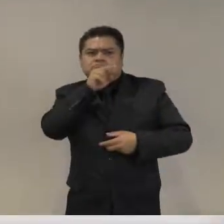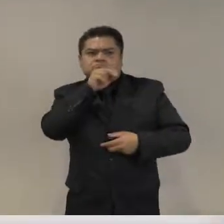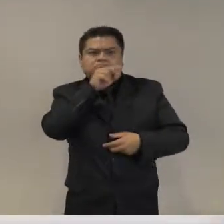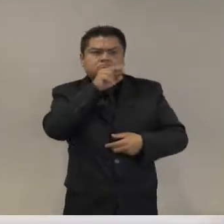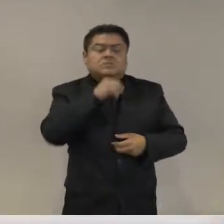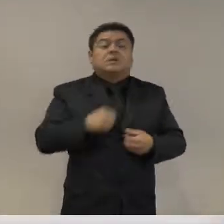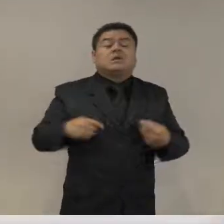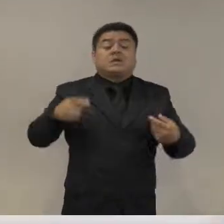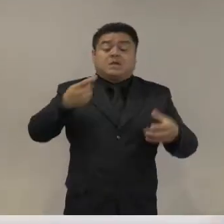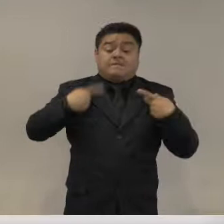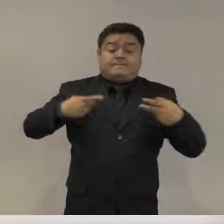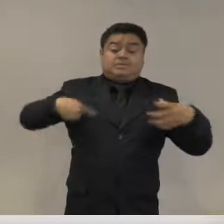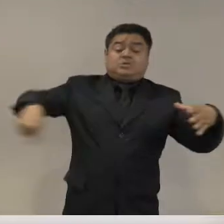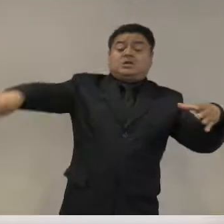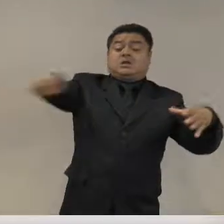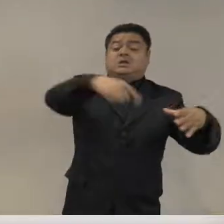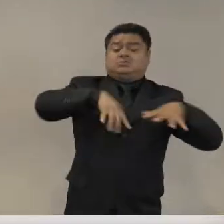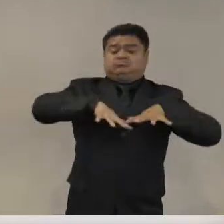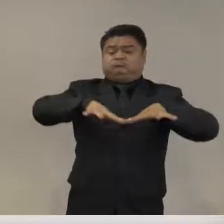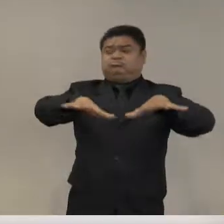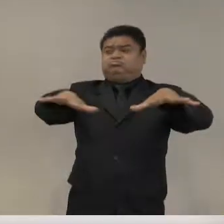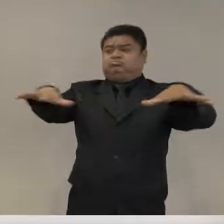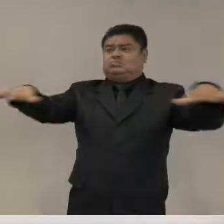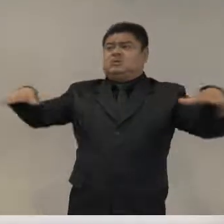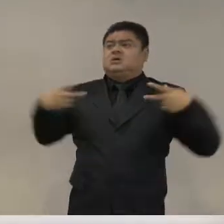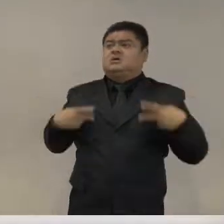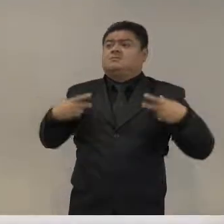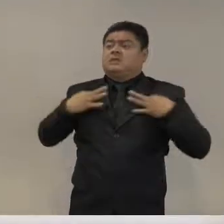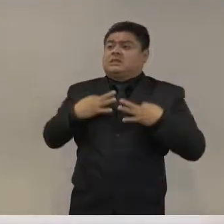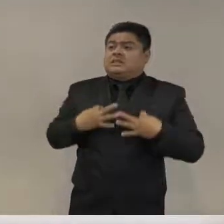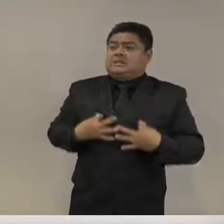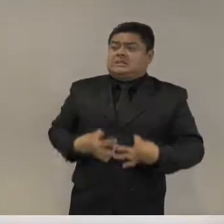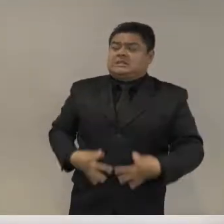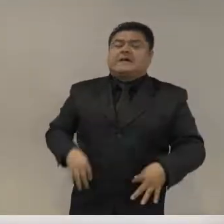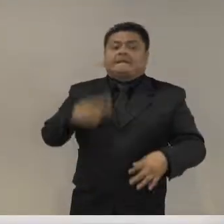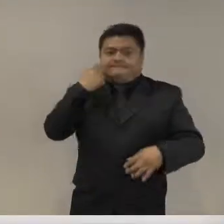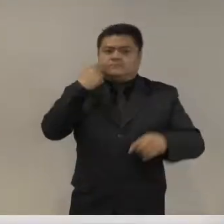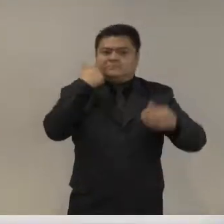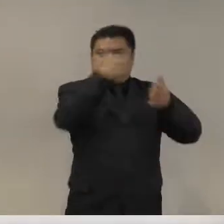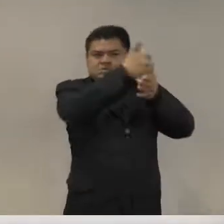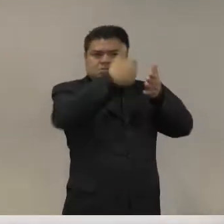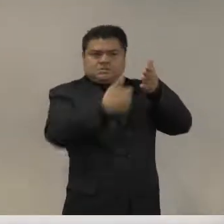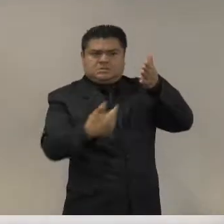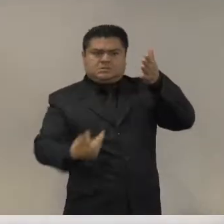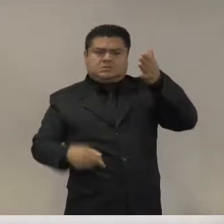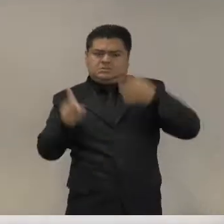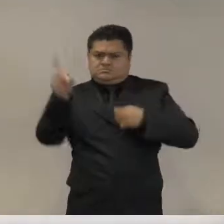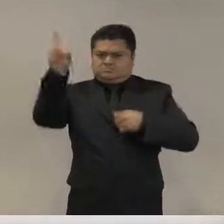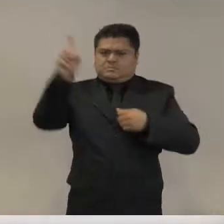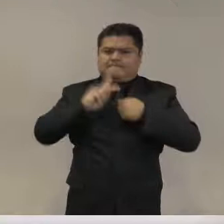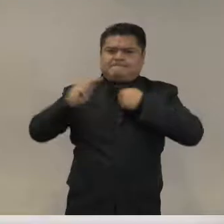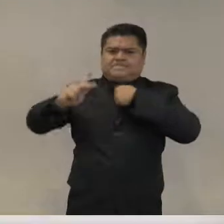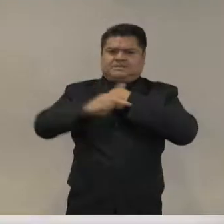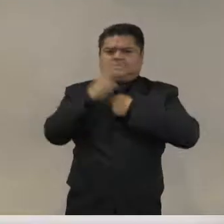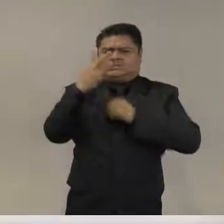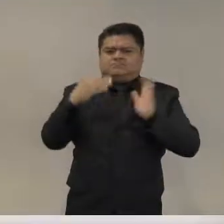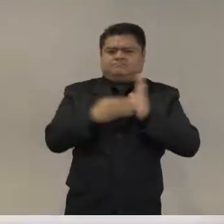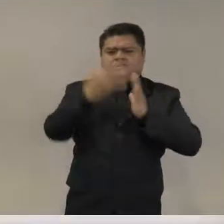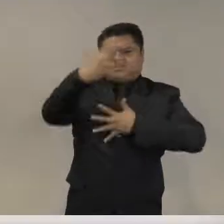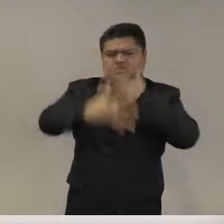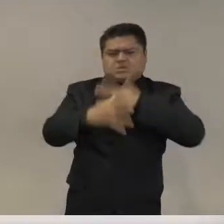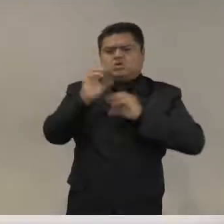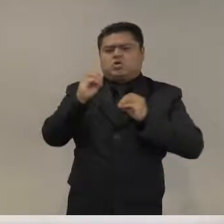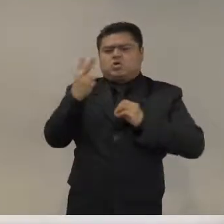Survey y son los países que en 2015-2016 tenían tasas de homicidio por encima de 20